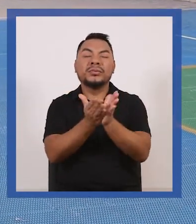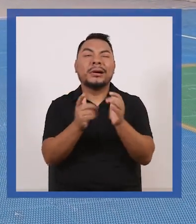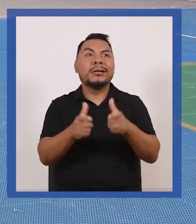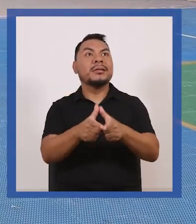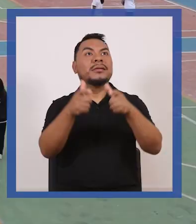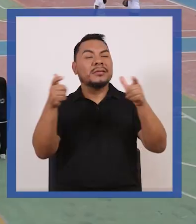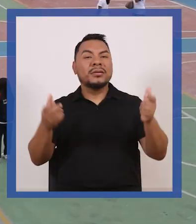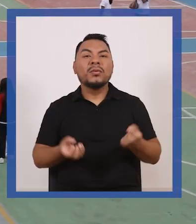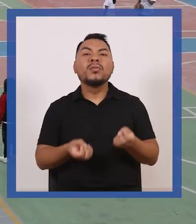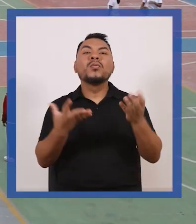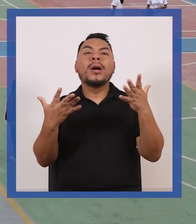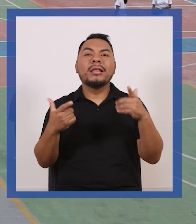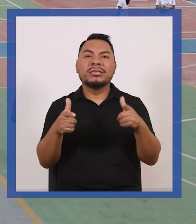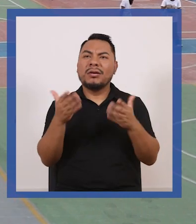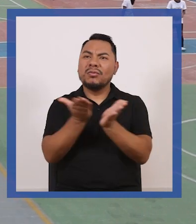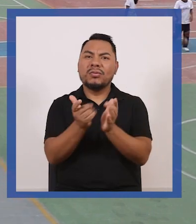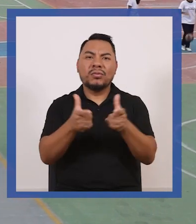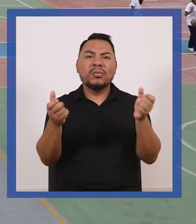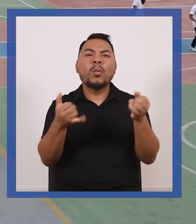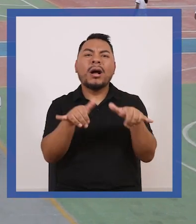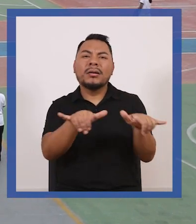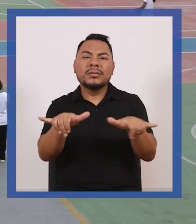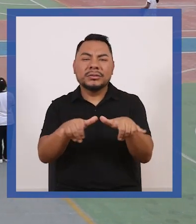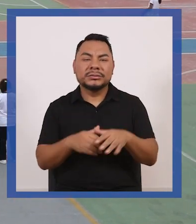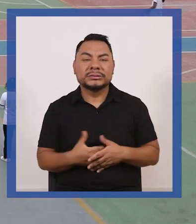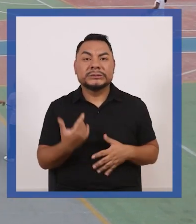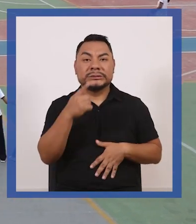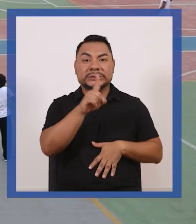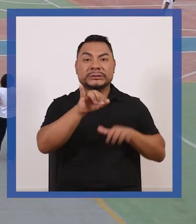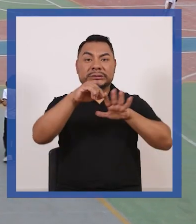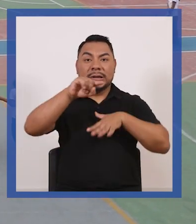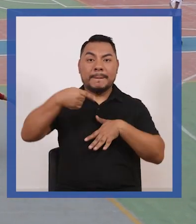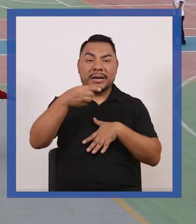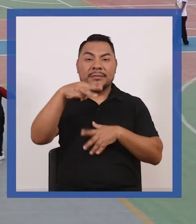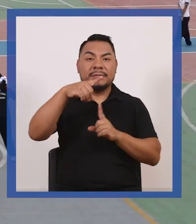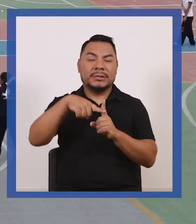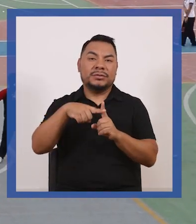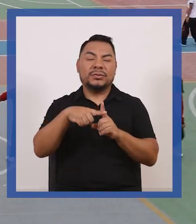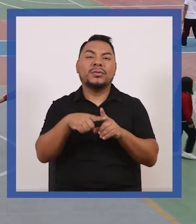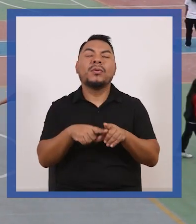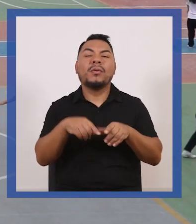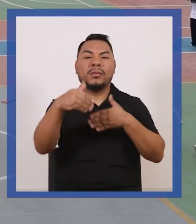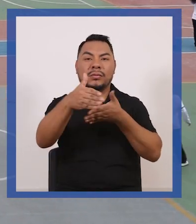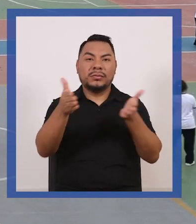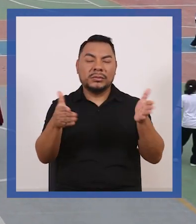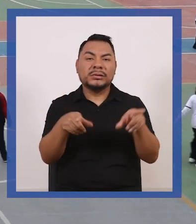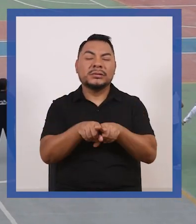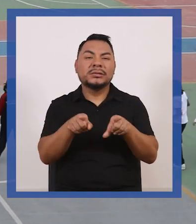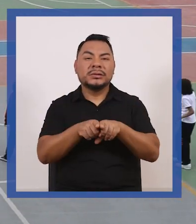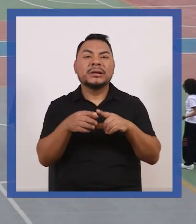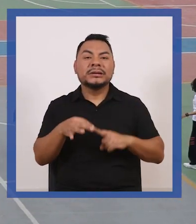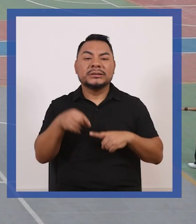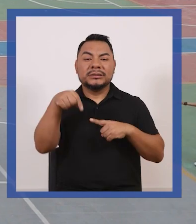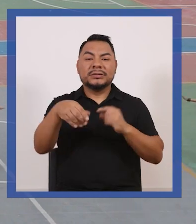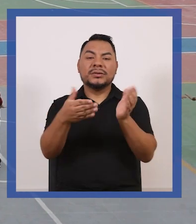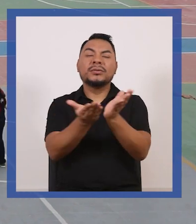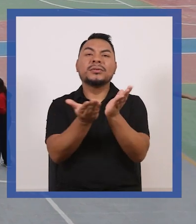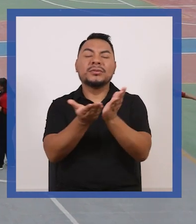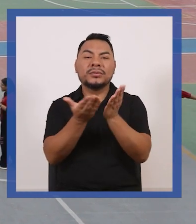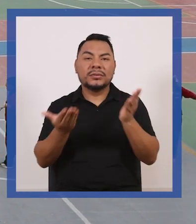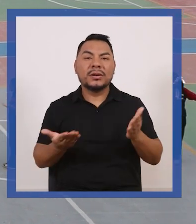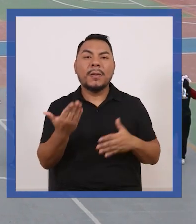enorme ¿cuántos metros cuadrados tiene? Este colegio tiene 16 mil metros cuadrados y tiene una particularidad que es un